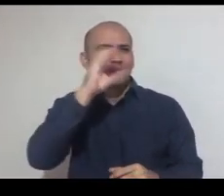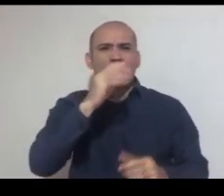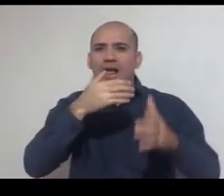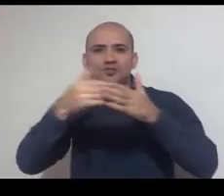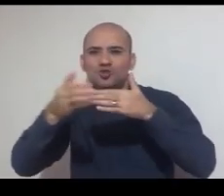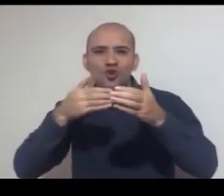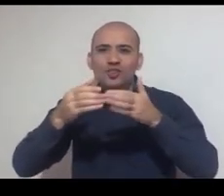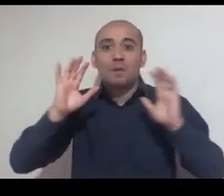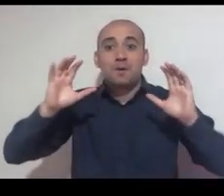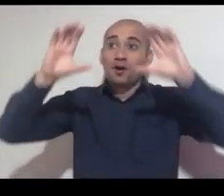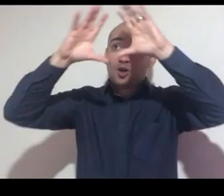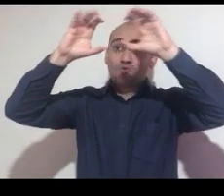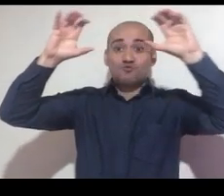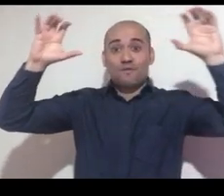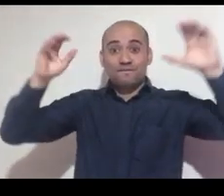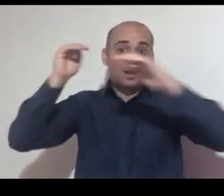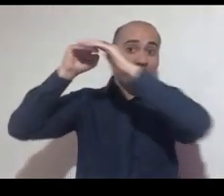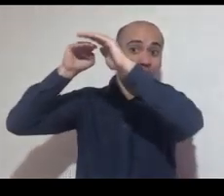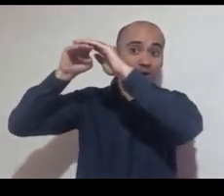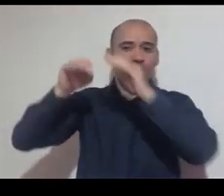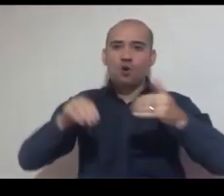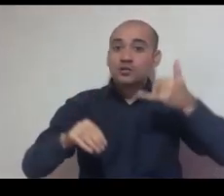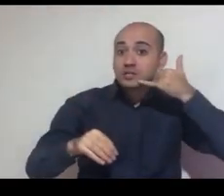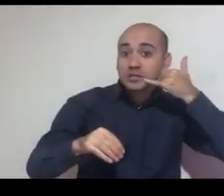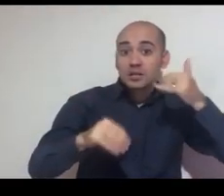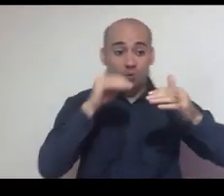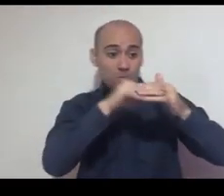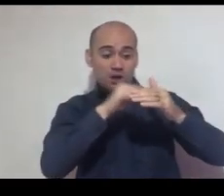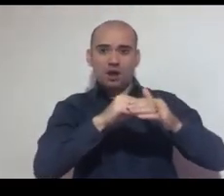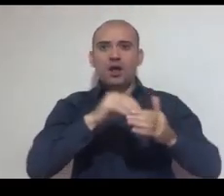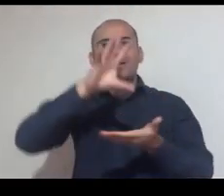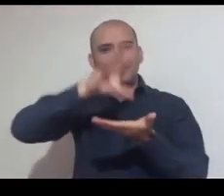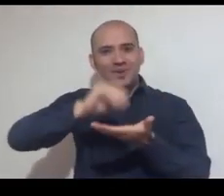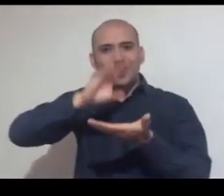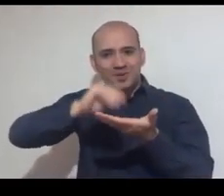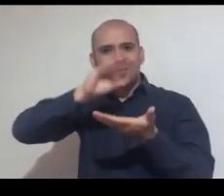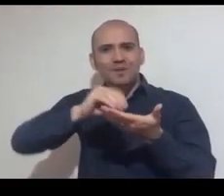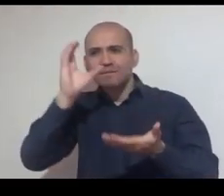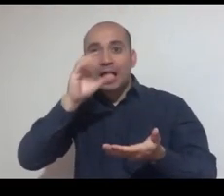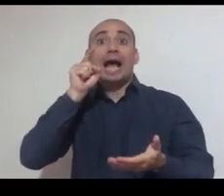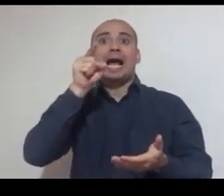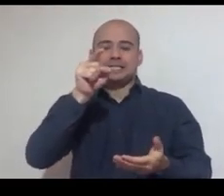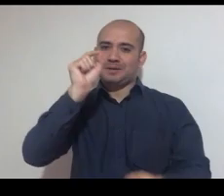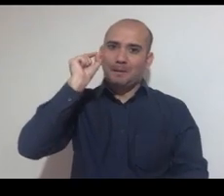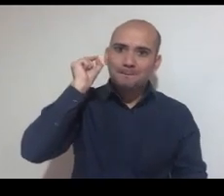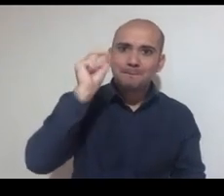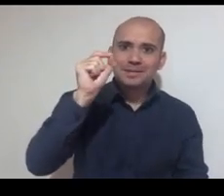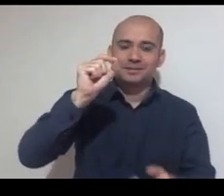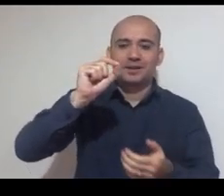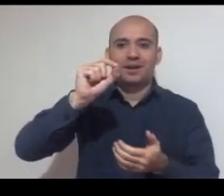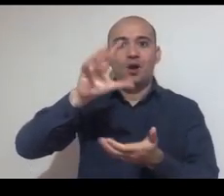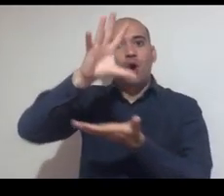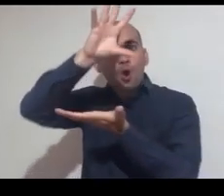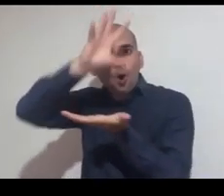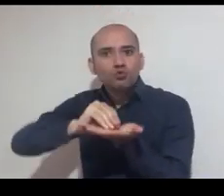el archivo. Podemos ver si es que está en el drive guardado o, cierto, en nuestro dispositivo. Y buscamos nuestro archivo.